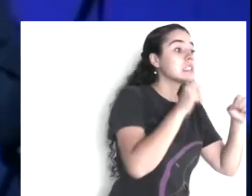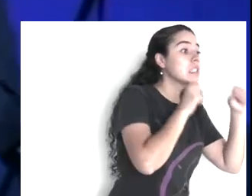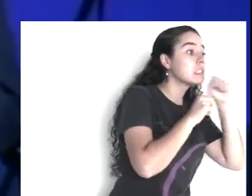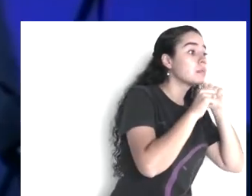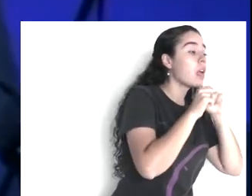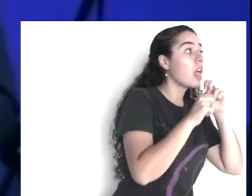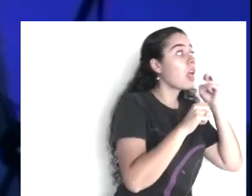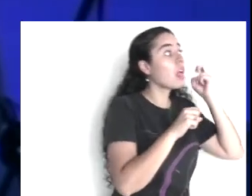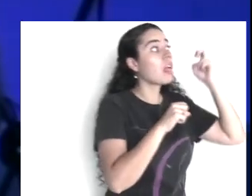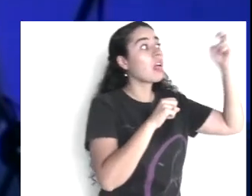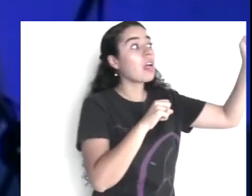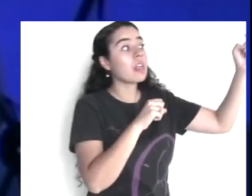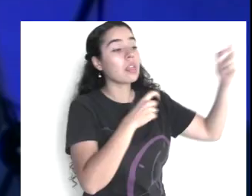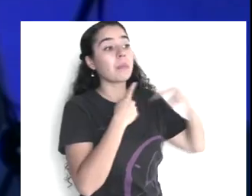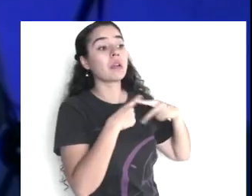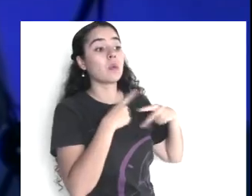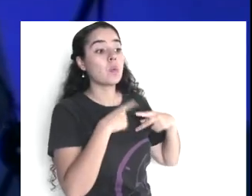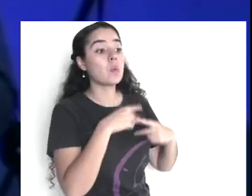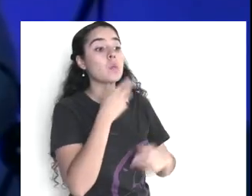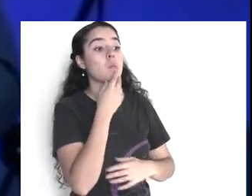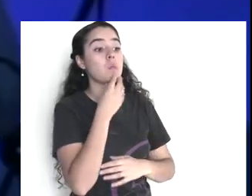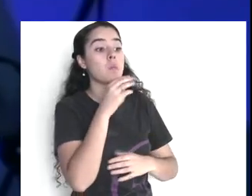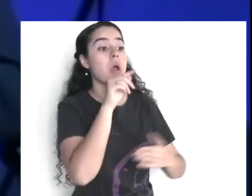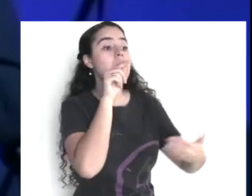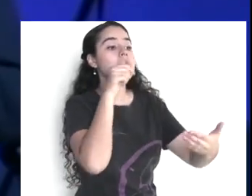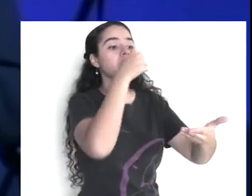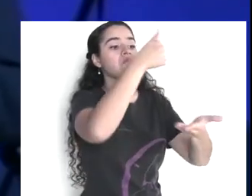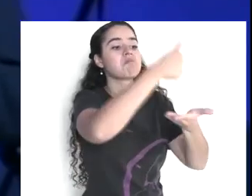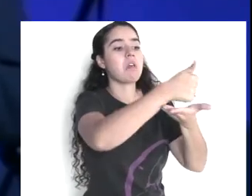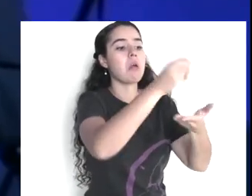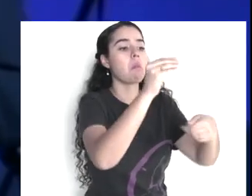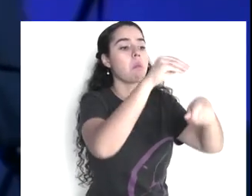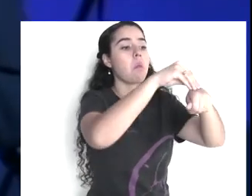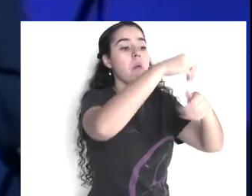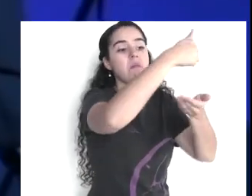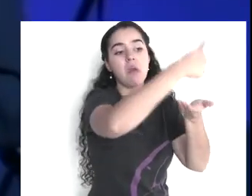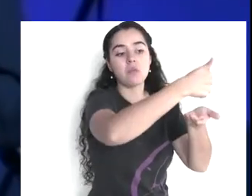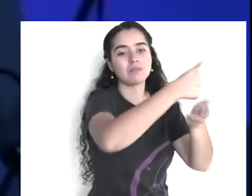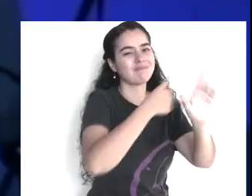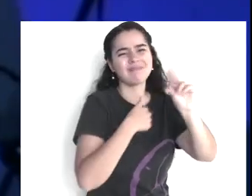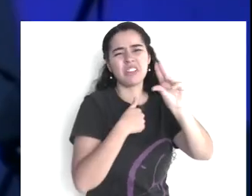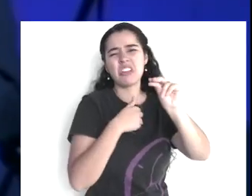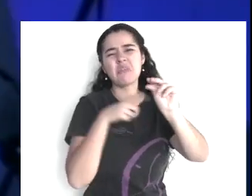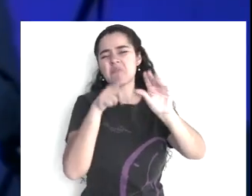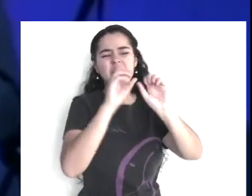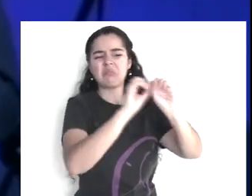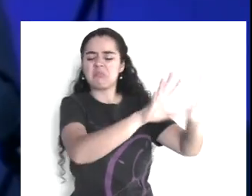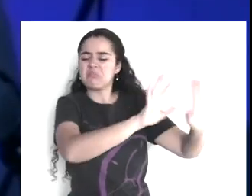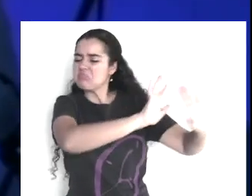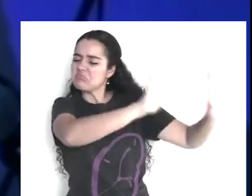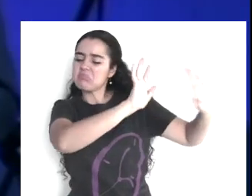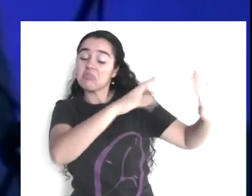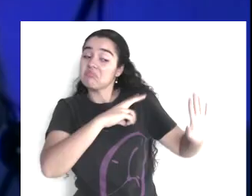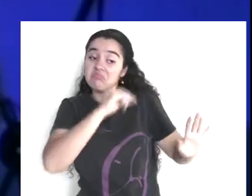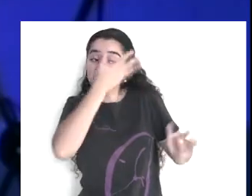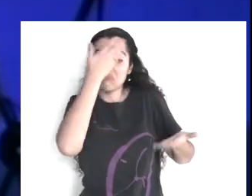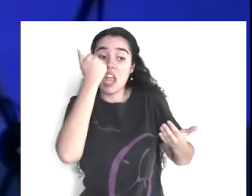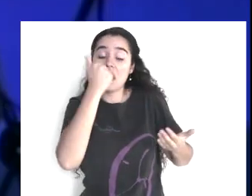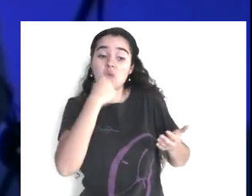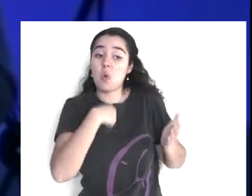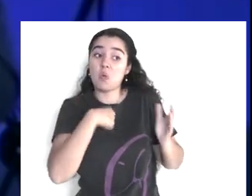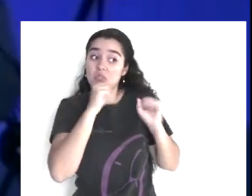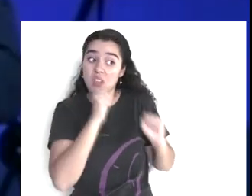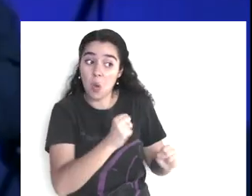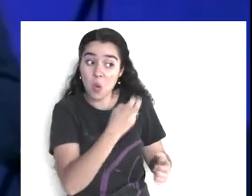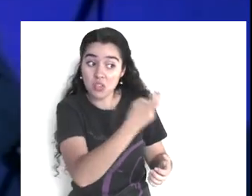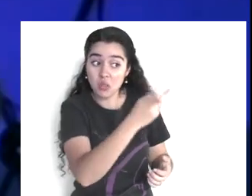pero la sabiduría, también apunta, a guardar nuestra boca, no podemos dar, por cierto, algo que nos dicen, de alguien,